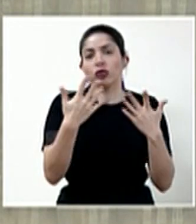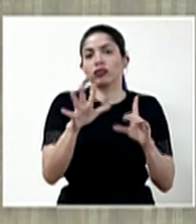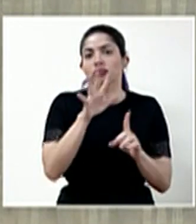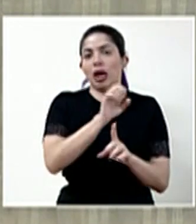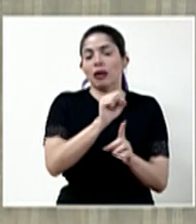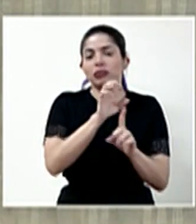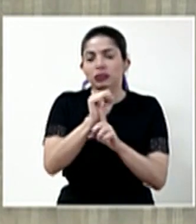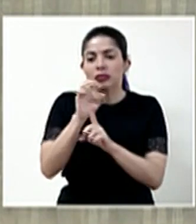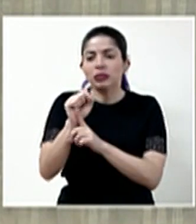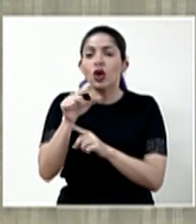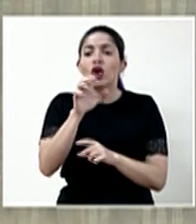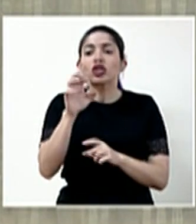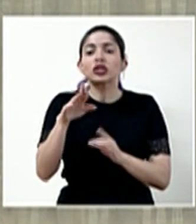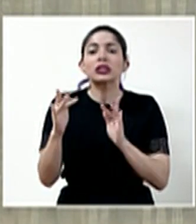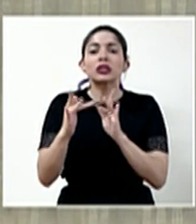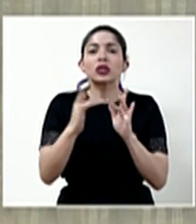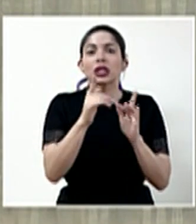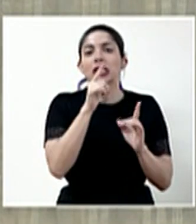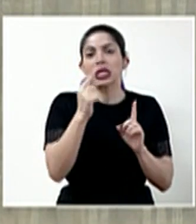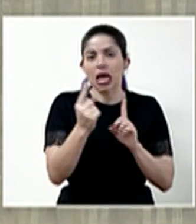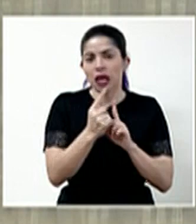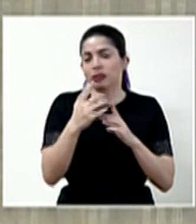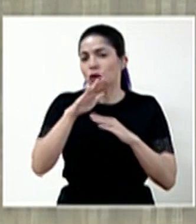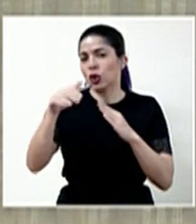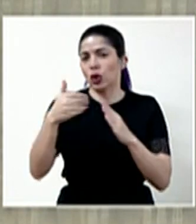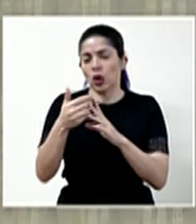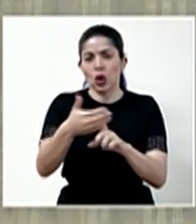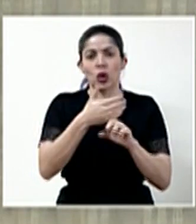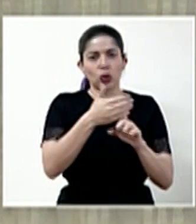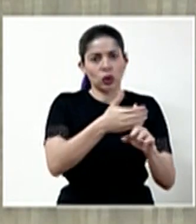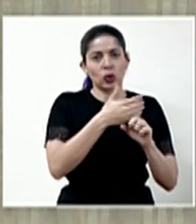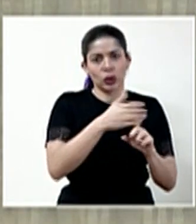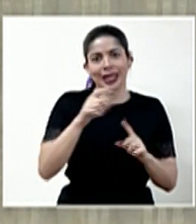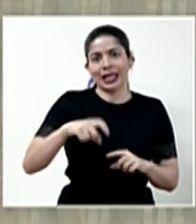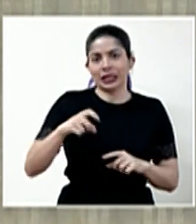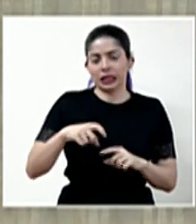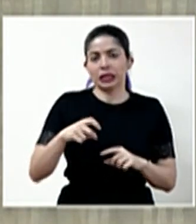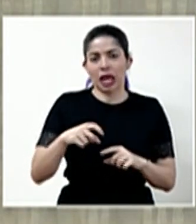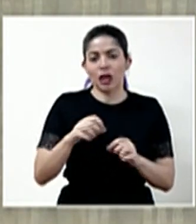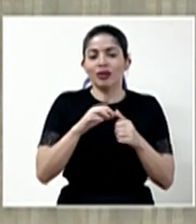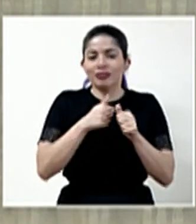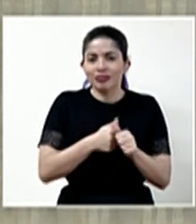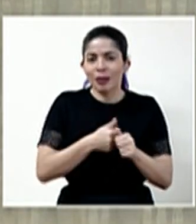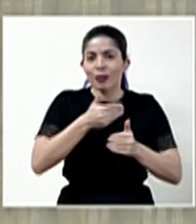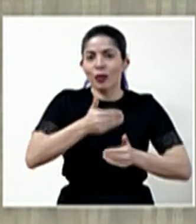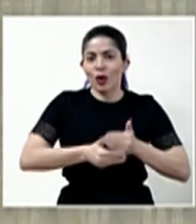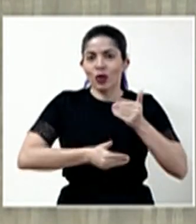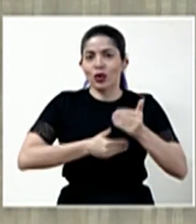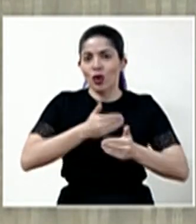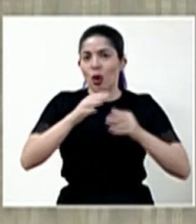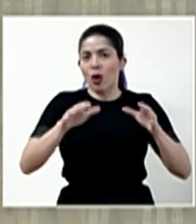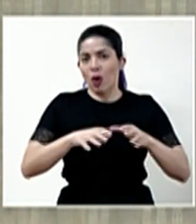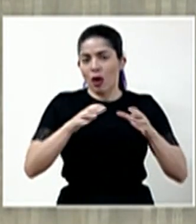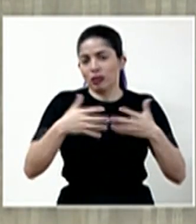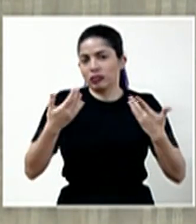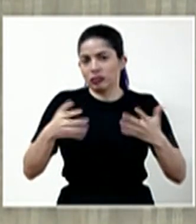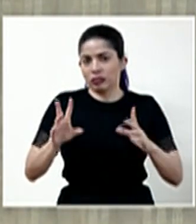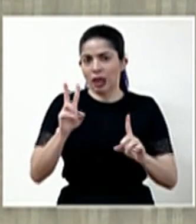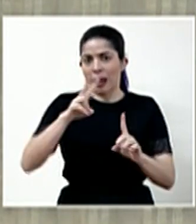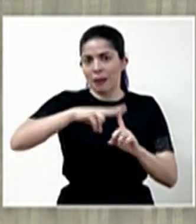que tuvieron en Costa Rica. Se están tomando todas las medidas pertinentes de acuerdo a los protocolos de acción que